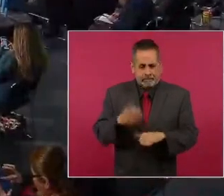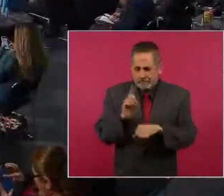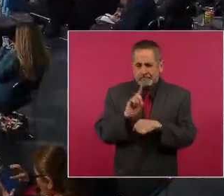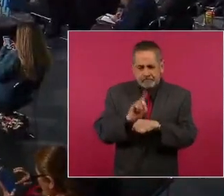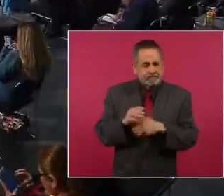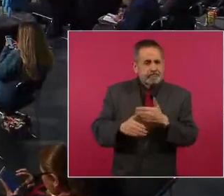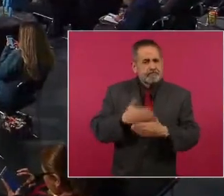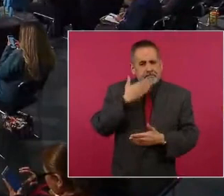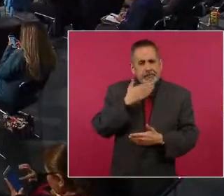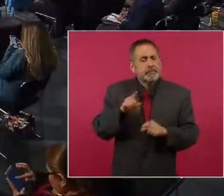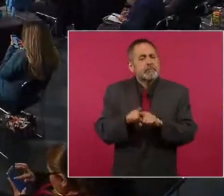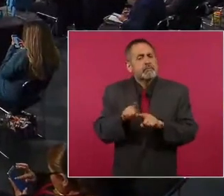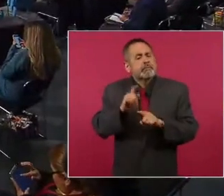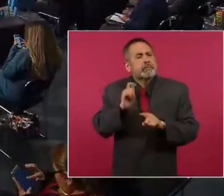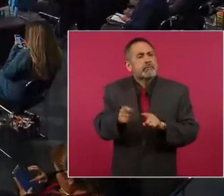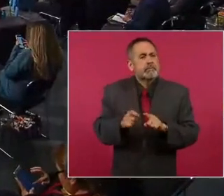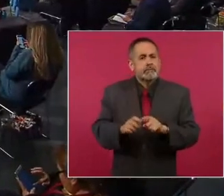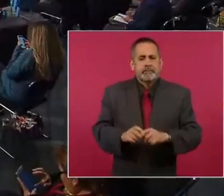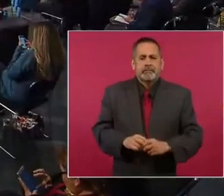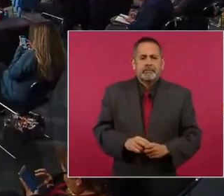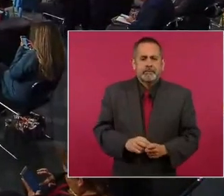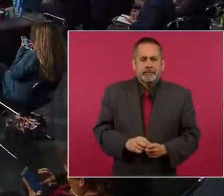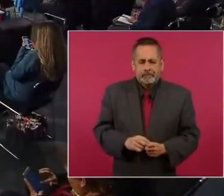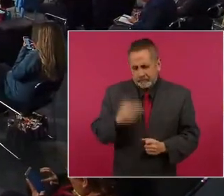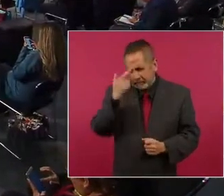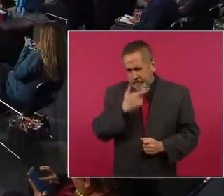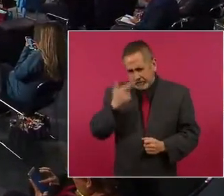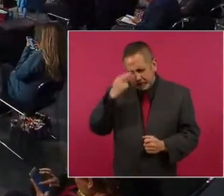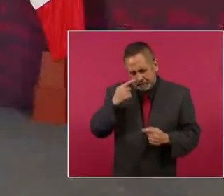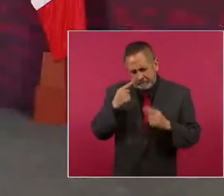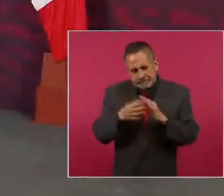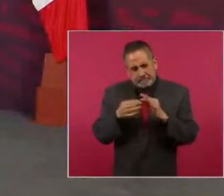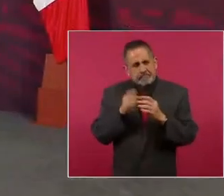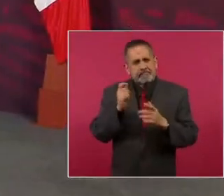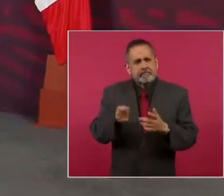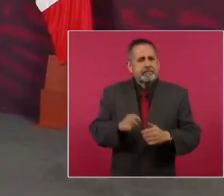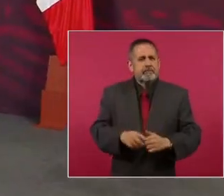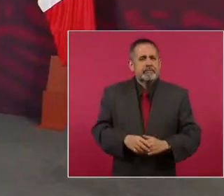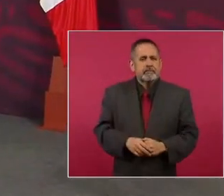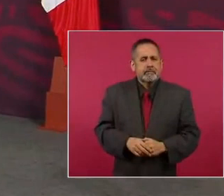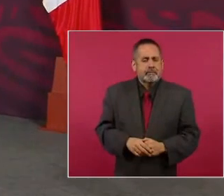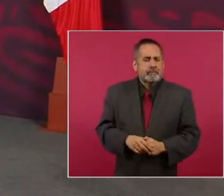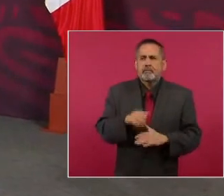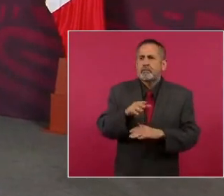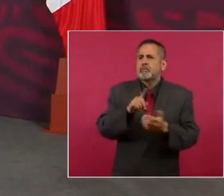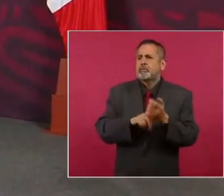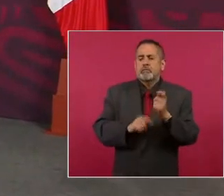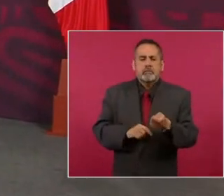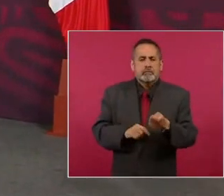revisamos lo que tiene que ver